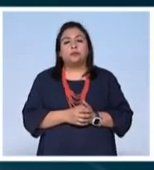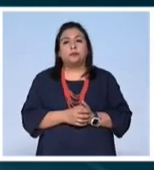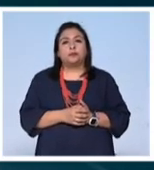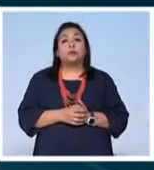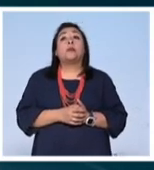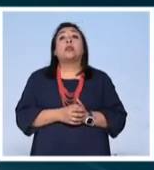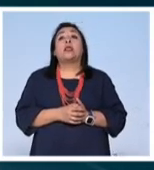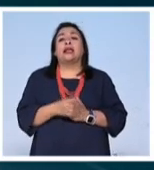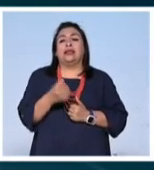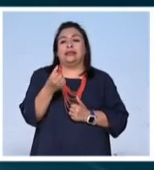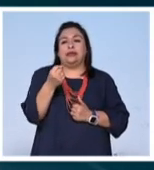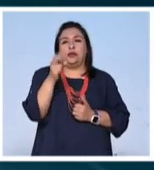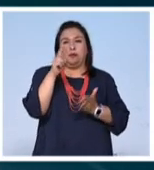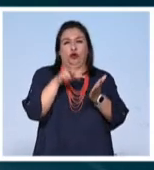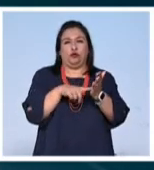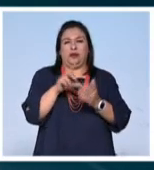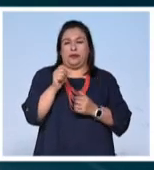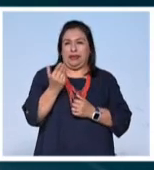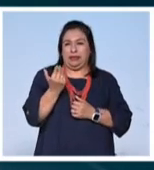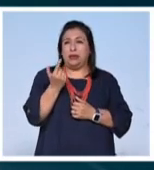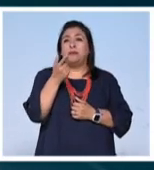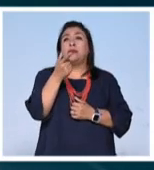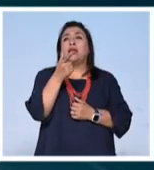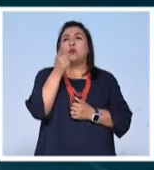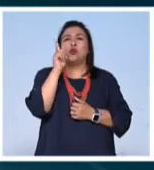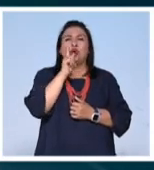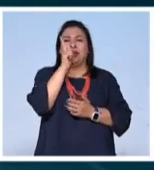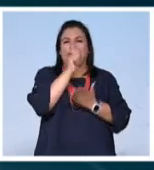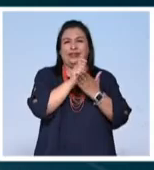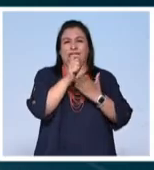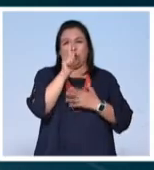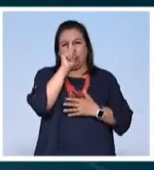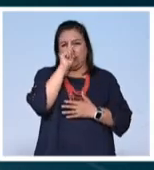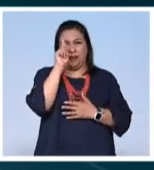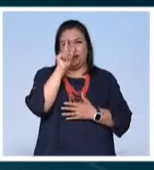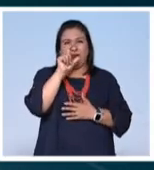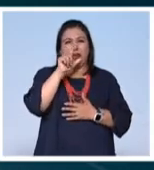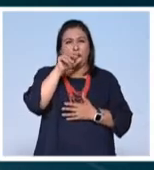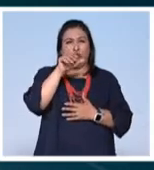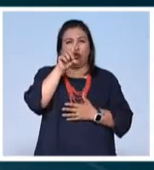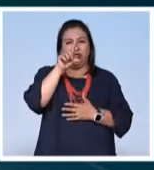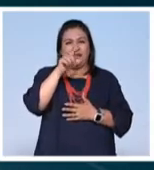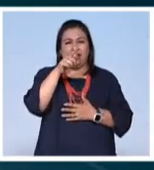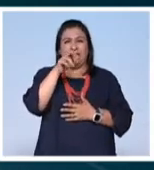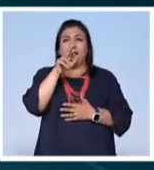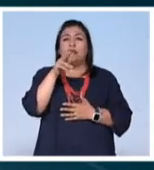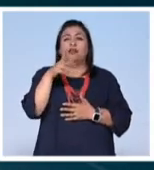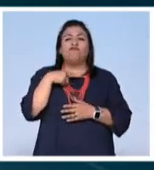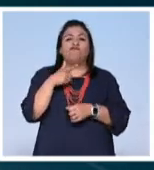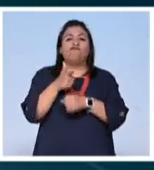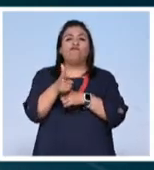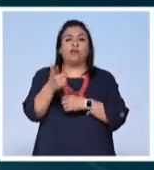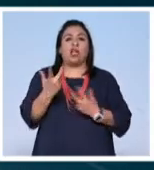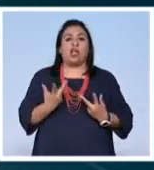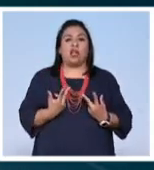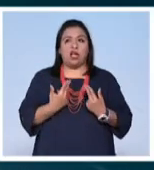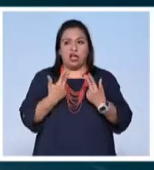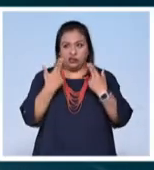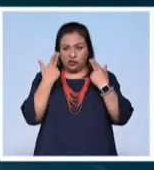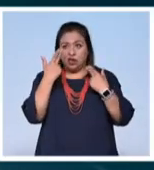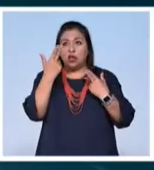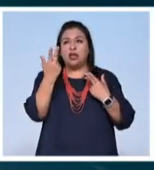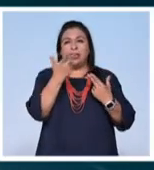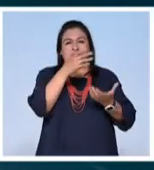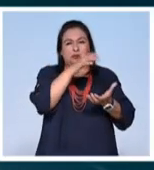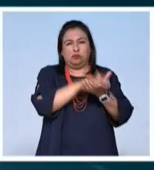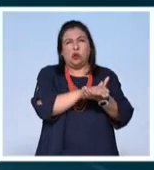En septiembre de 2020 cuando a la escritora madrileña Almudena Grandes le fue diagnosticado cáncer su